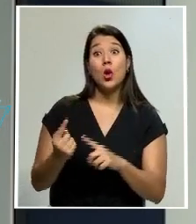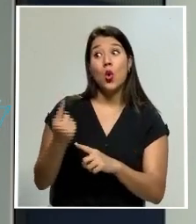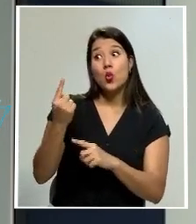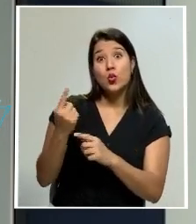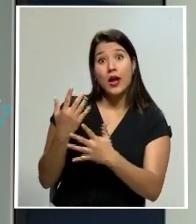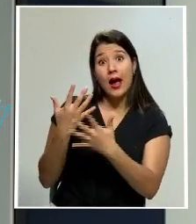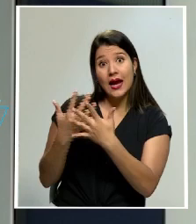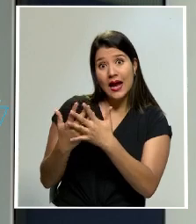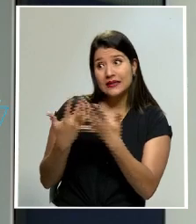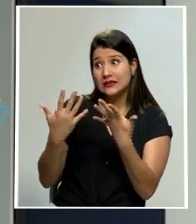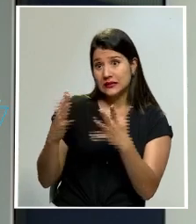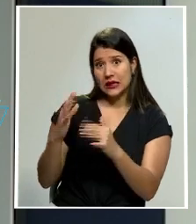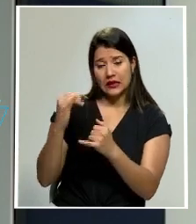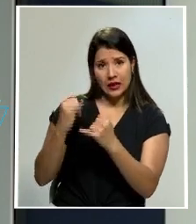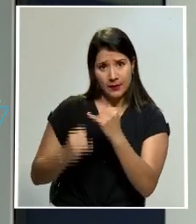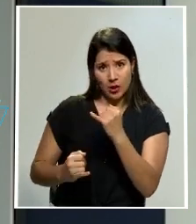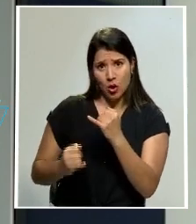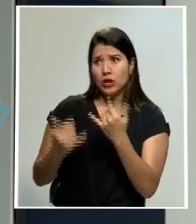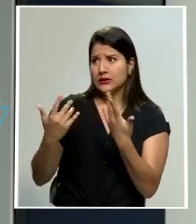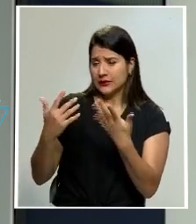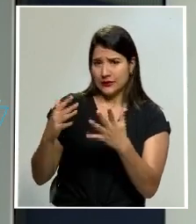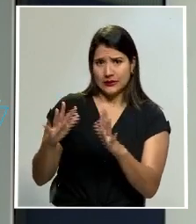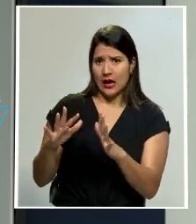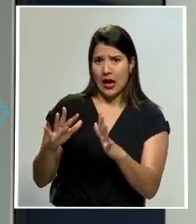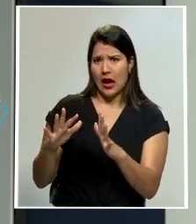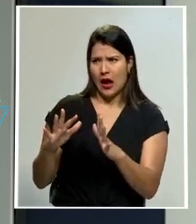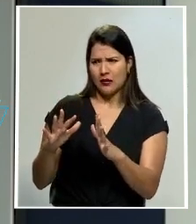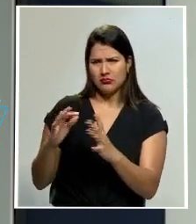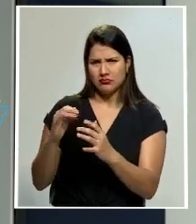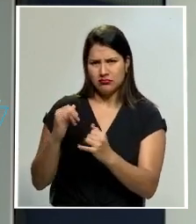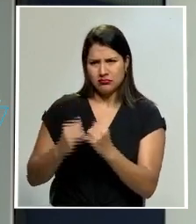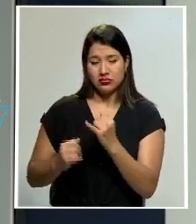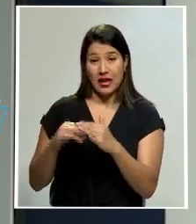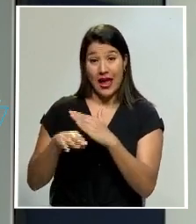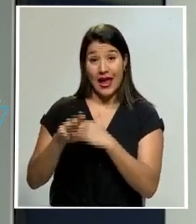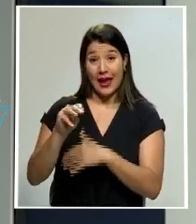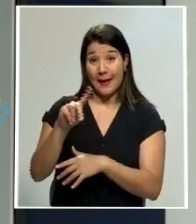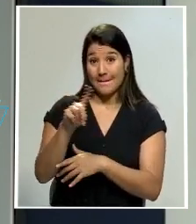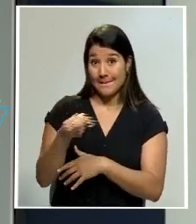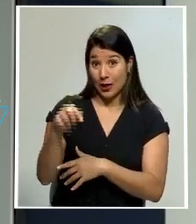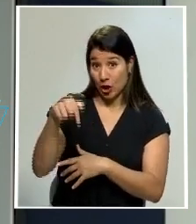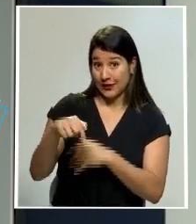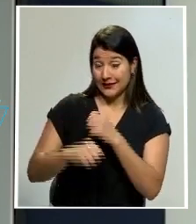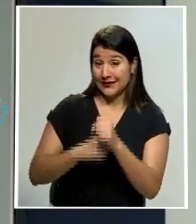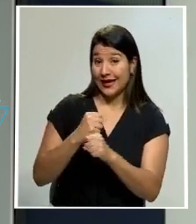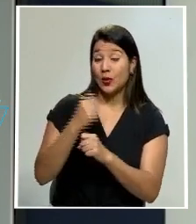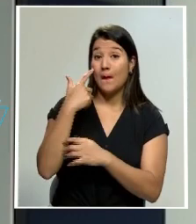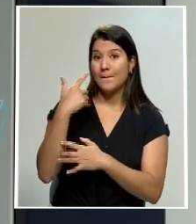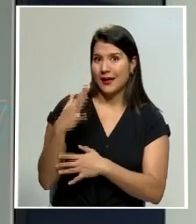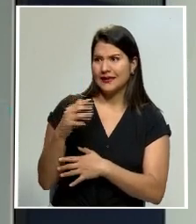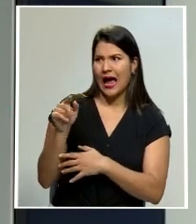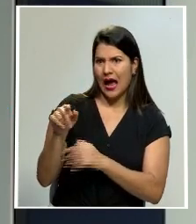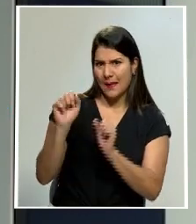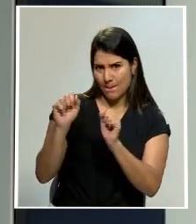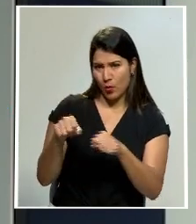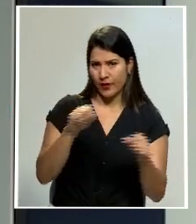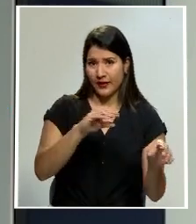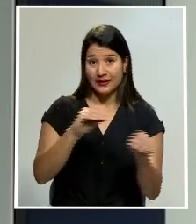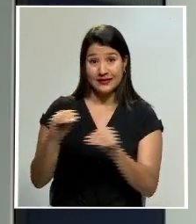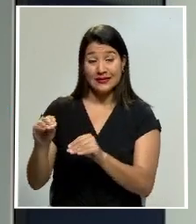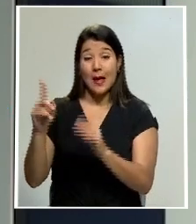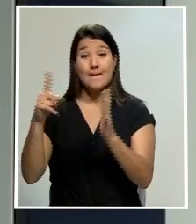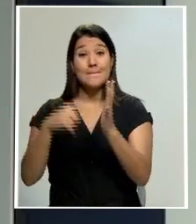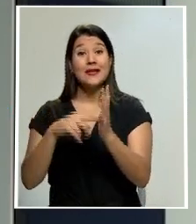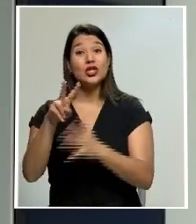ya está terminada, que se entregó aparentemente en marzo de este año y que albergaría a más de 1.200